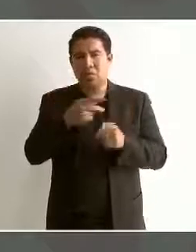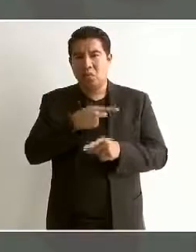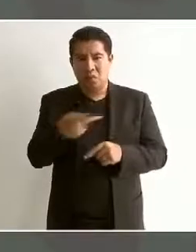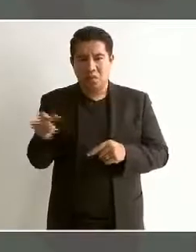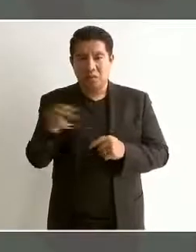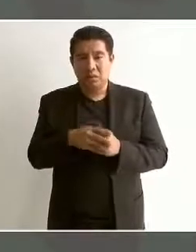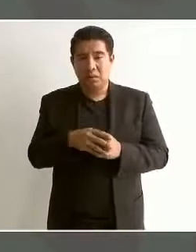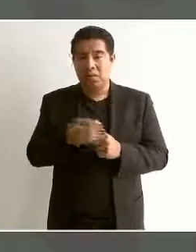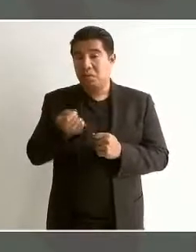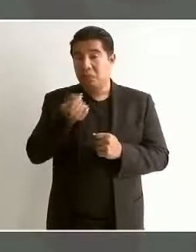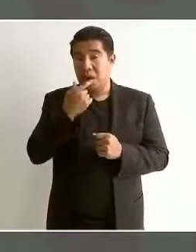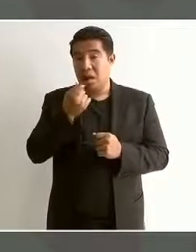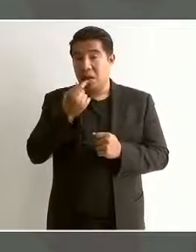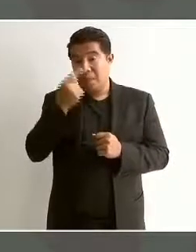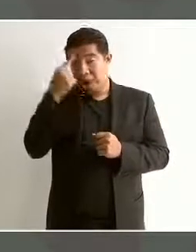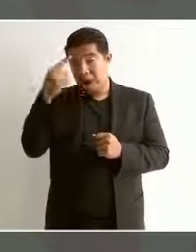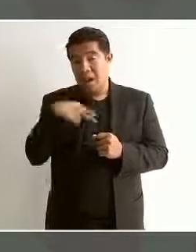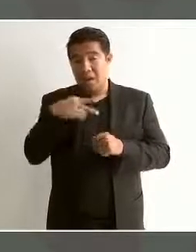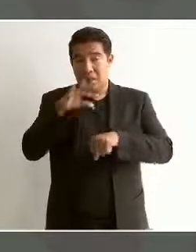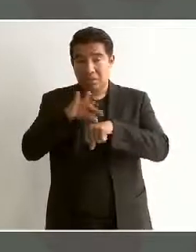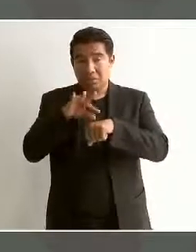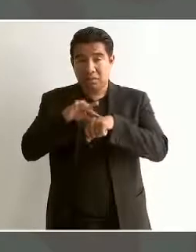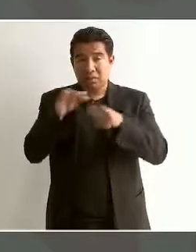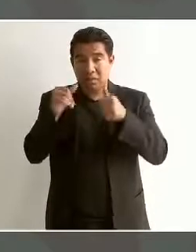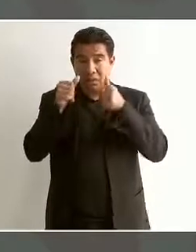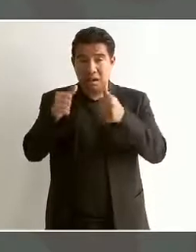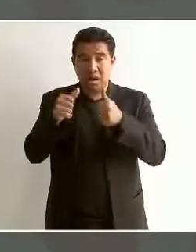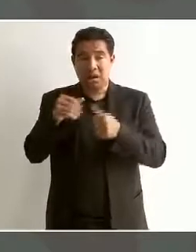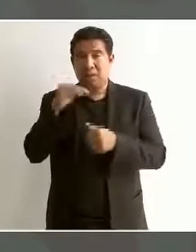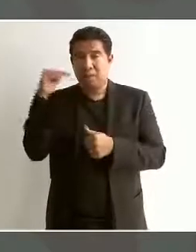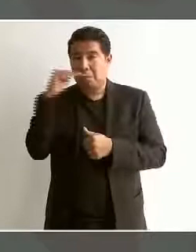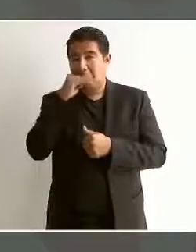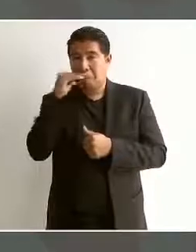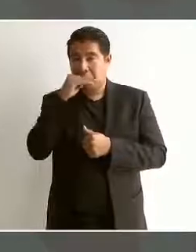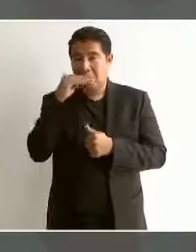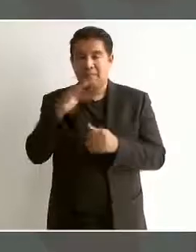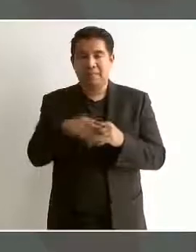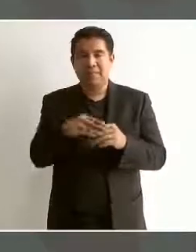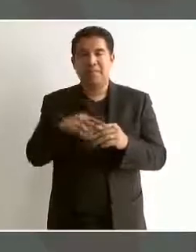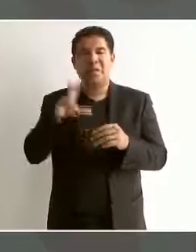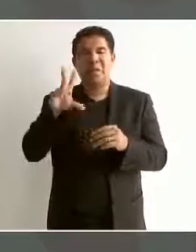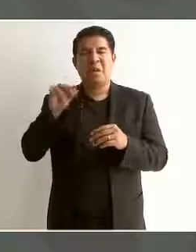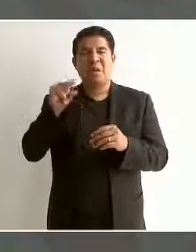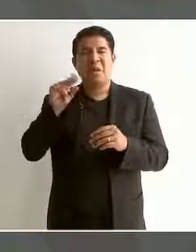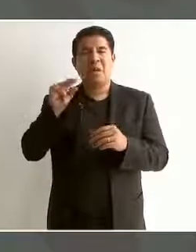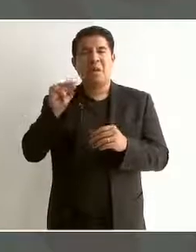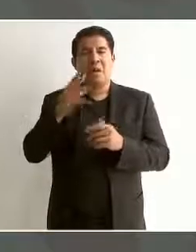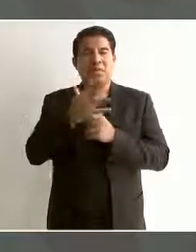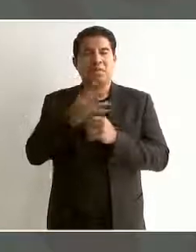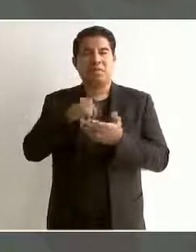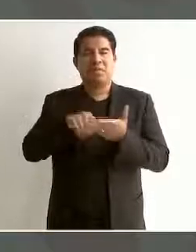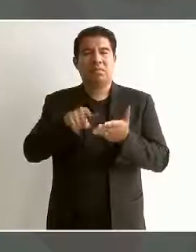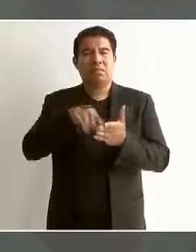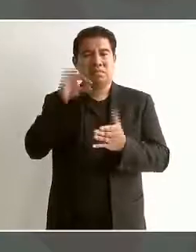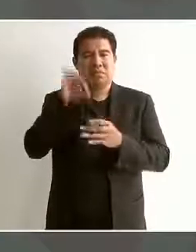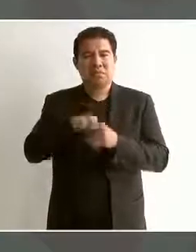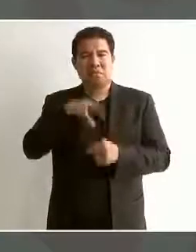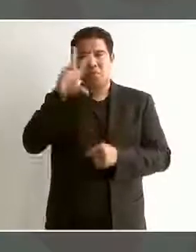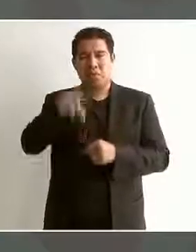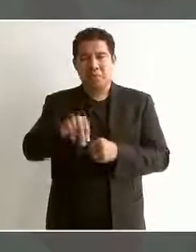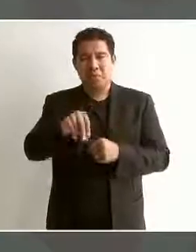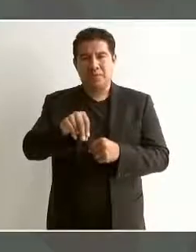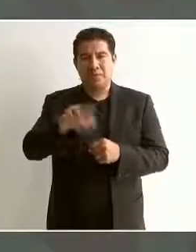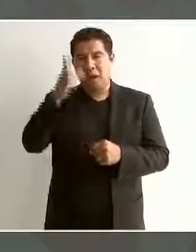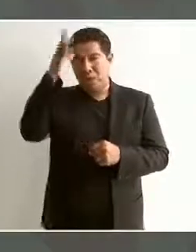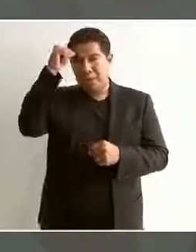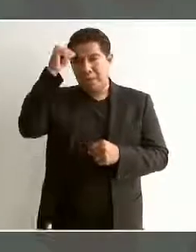no querían votaron en contra no pudieron y también por eso en la elección pasada